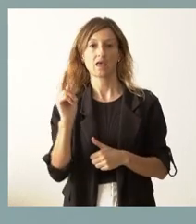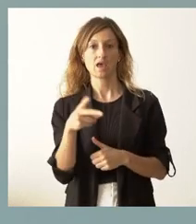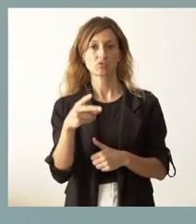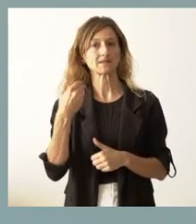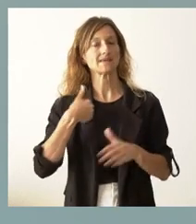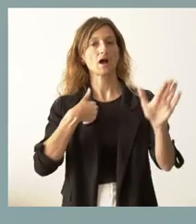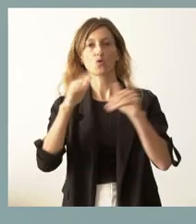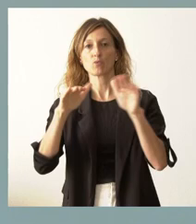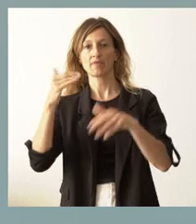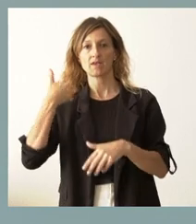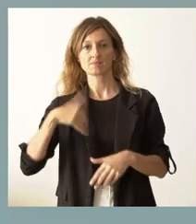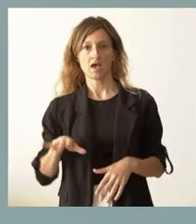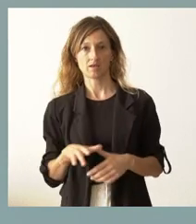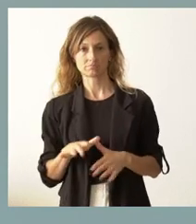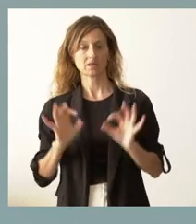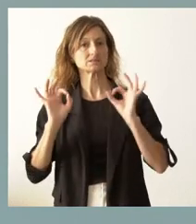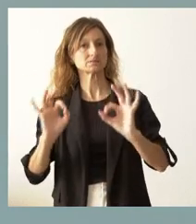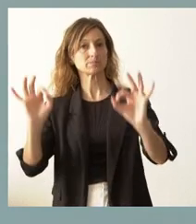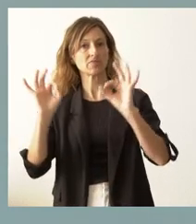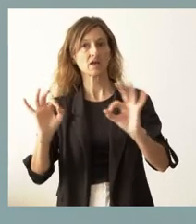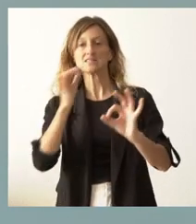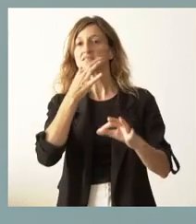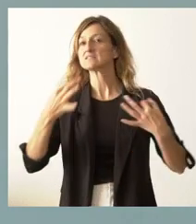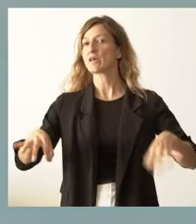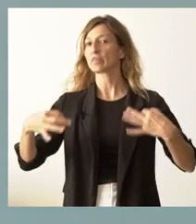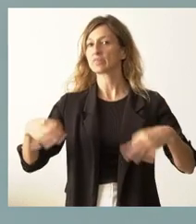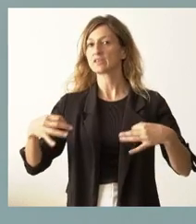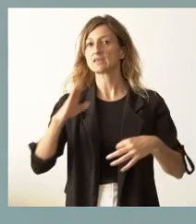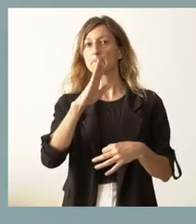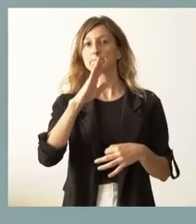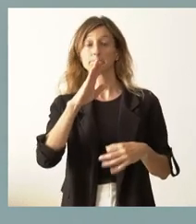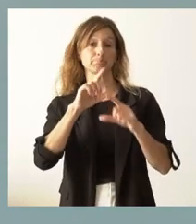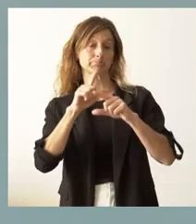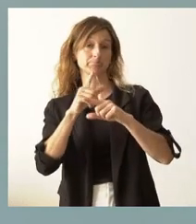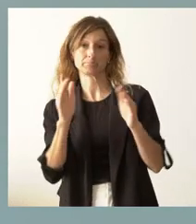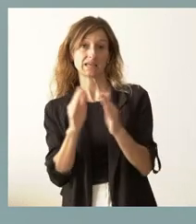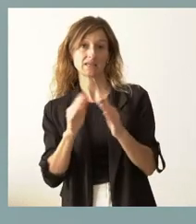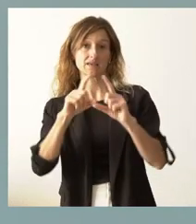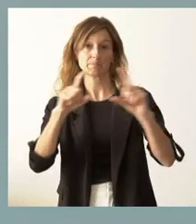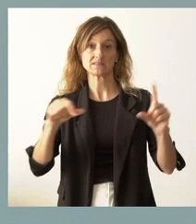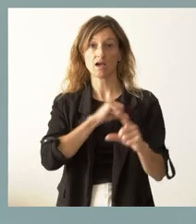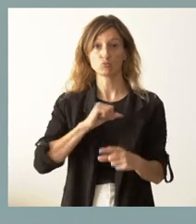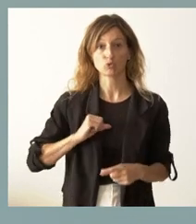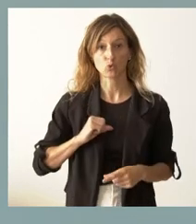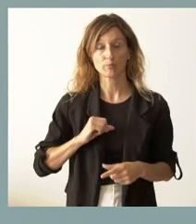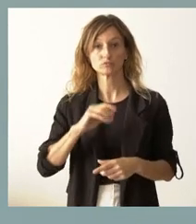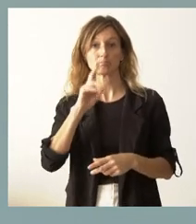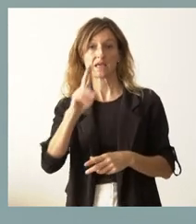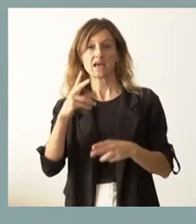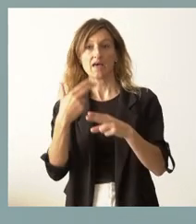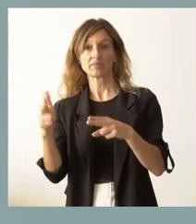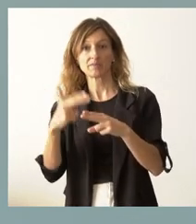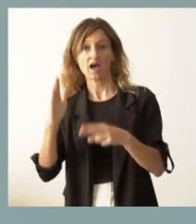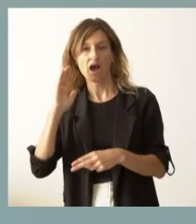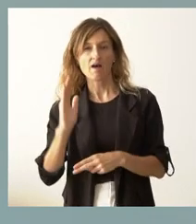convocada. La hemos planteado especialmente sencilla para pymes y para autónomos que entiendan que su actividad ha sido